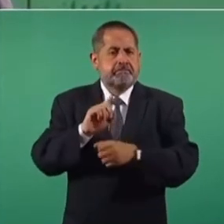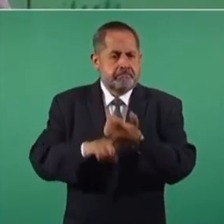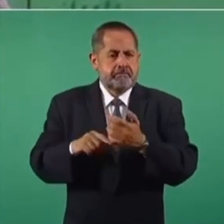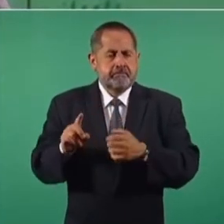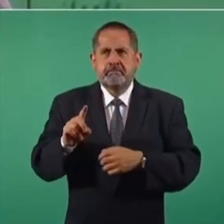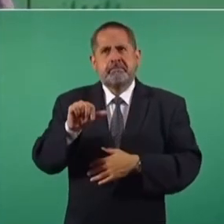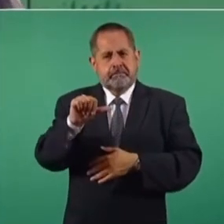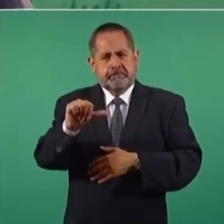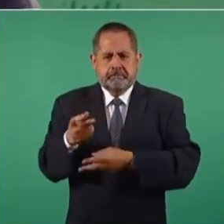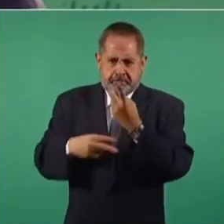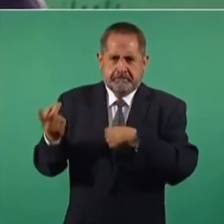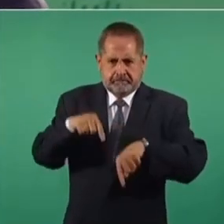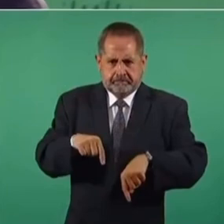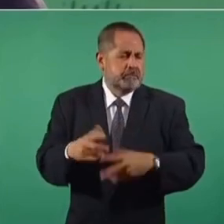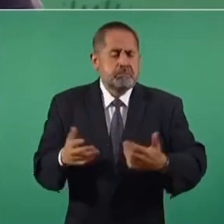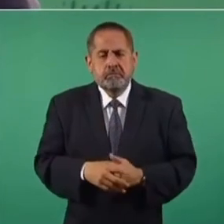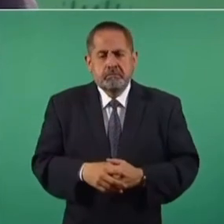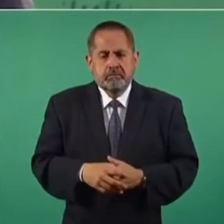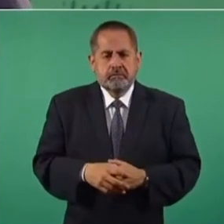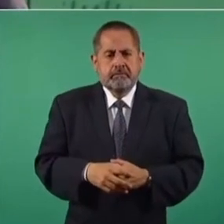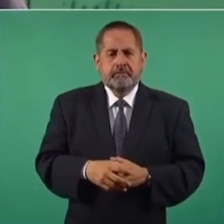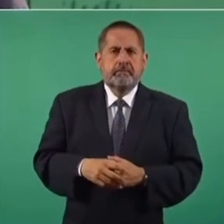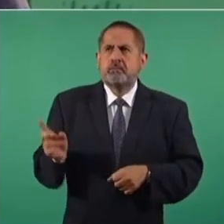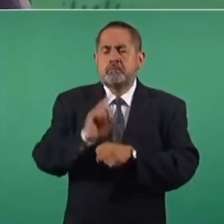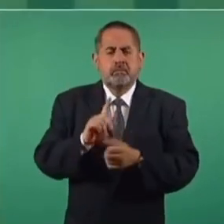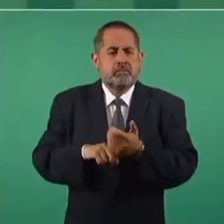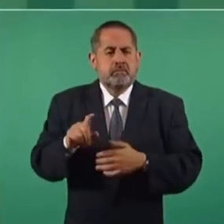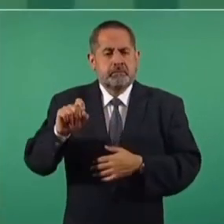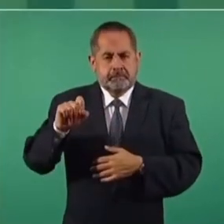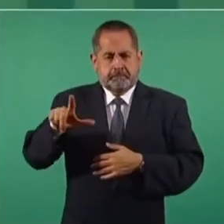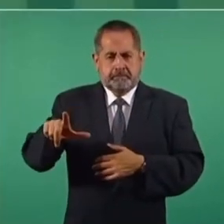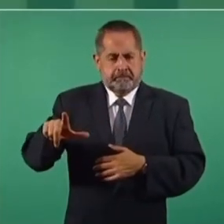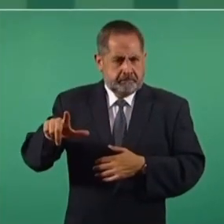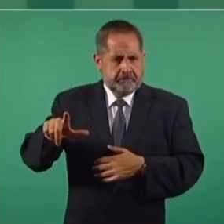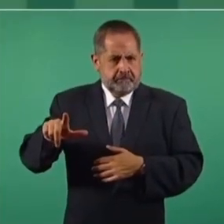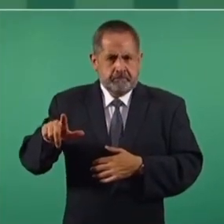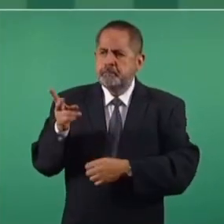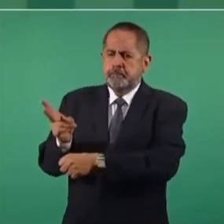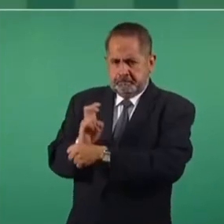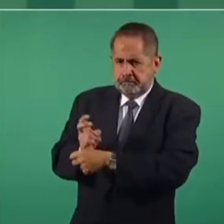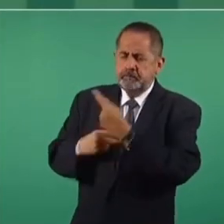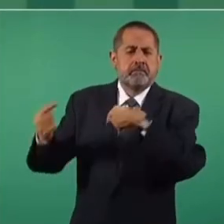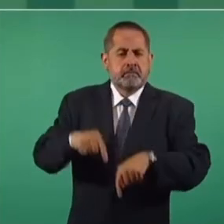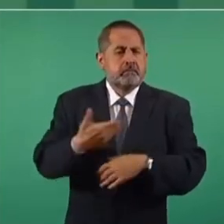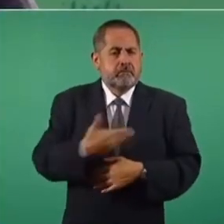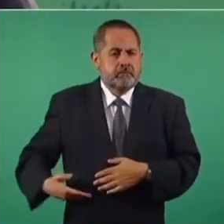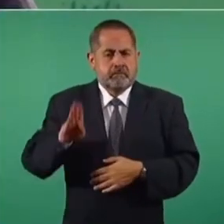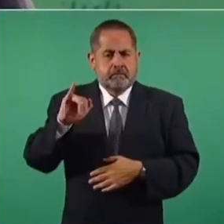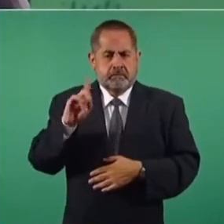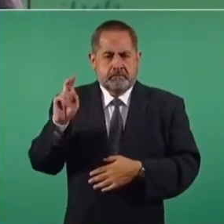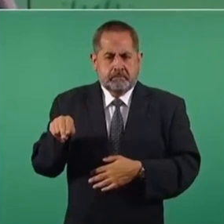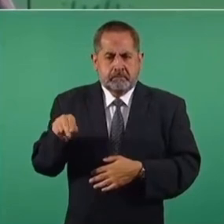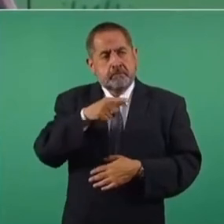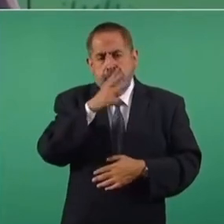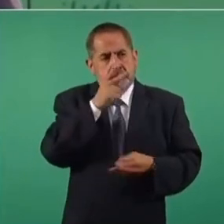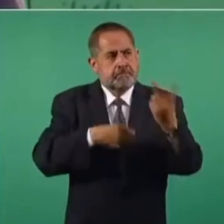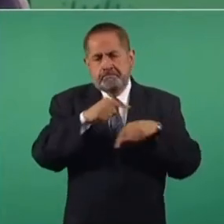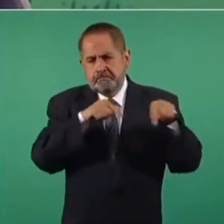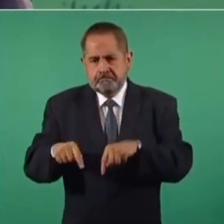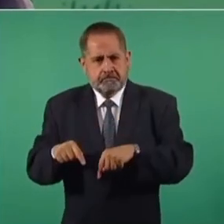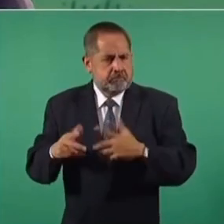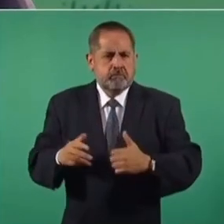del día 16 y el día 27 se invitó al presidente Biden, él no puede estar